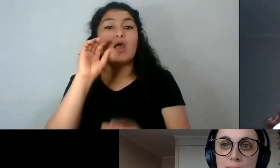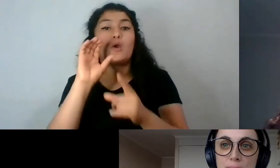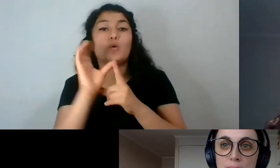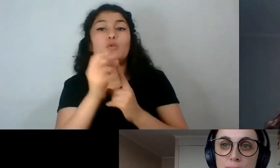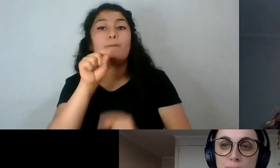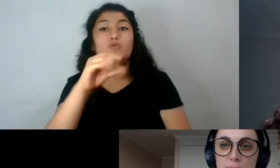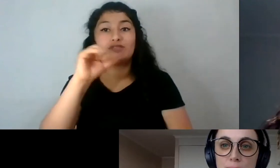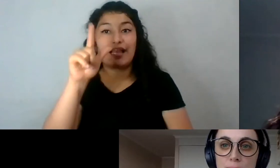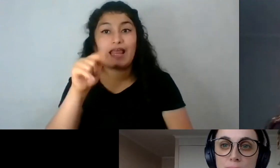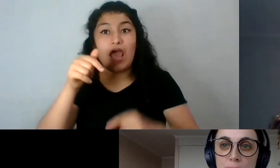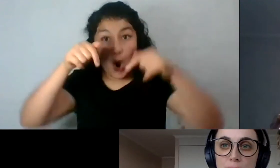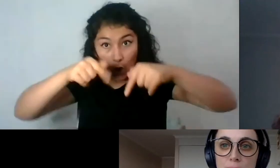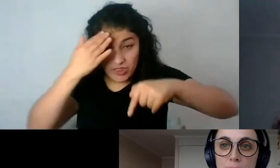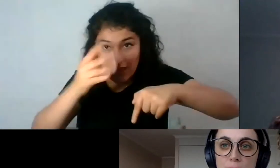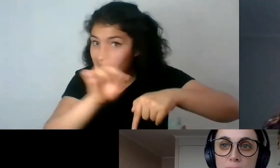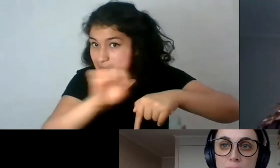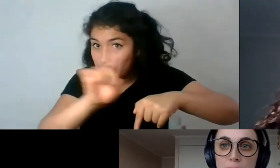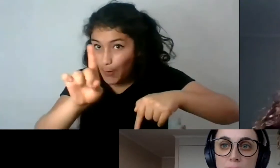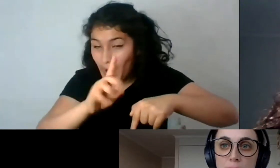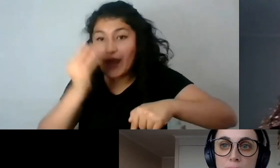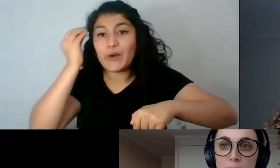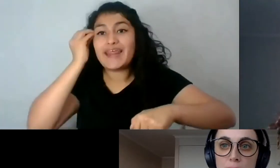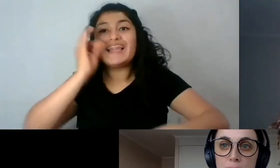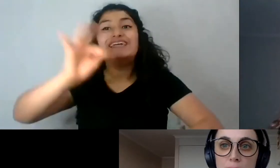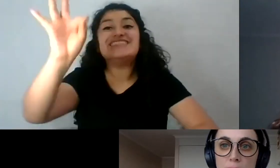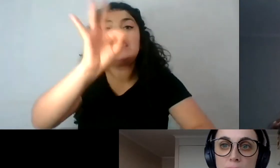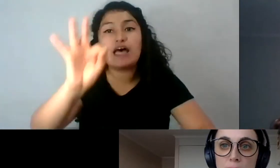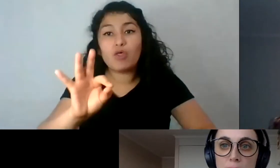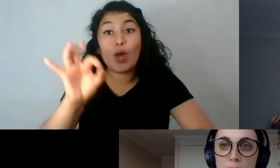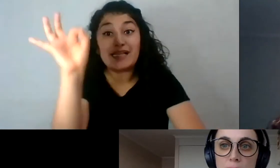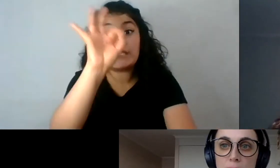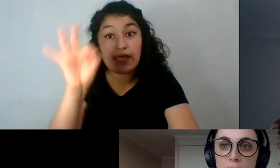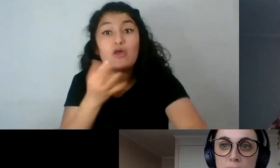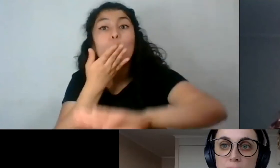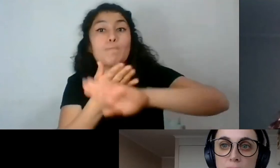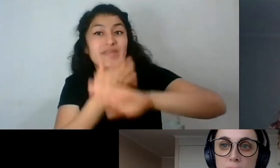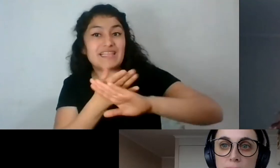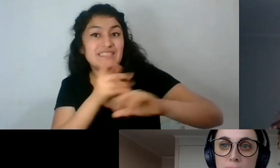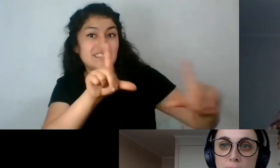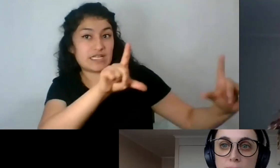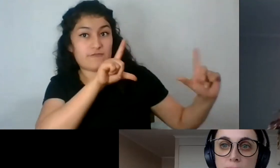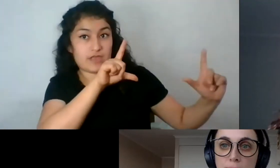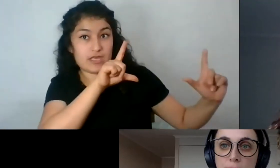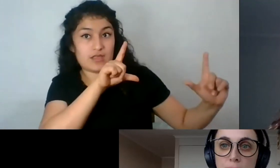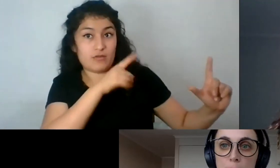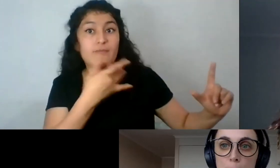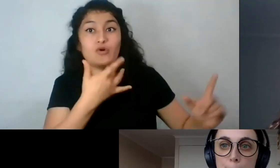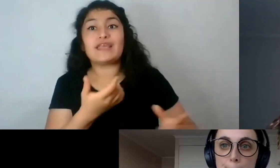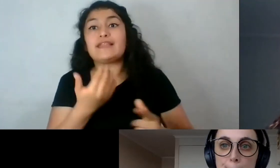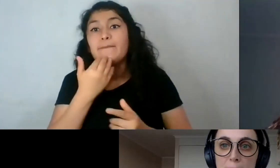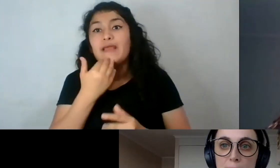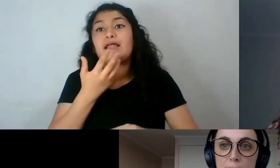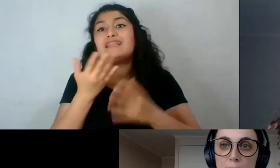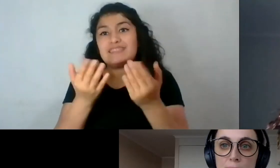no a partir de hoy día. Acuérdense que el seminario tiene un porcentaje de asistencia, entonces nosotros tenemos